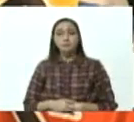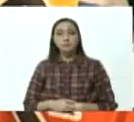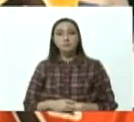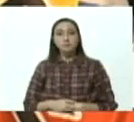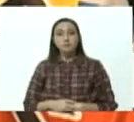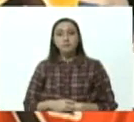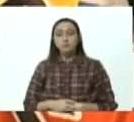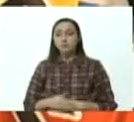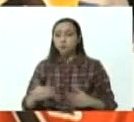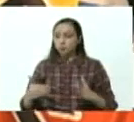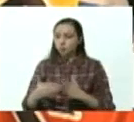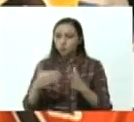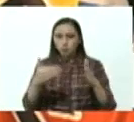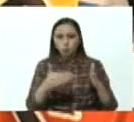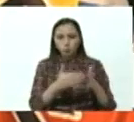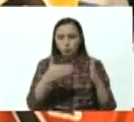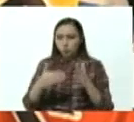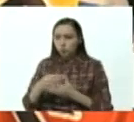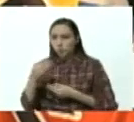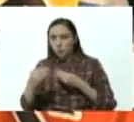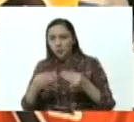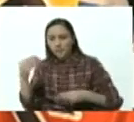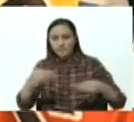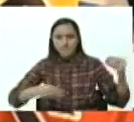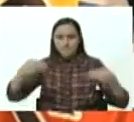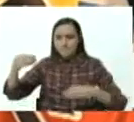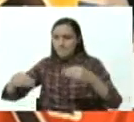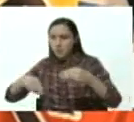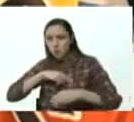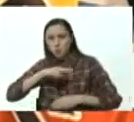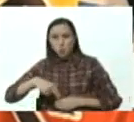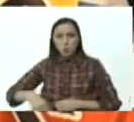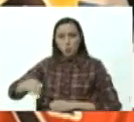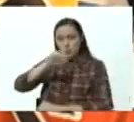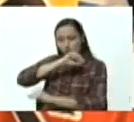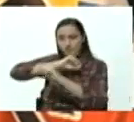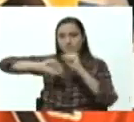adicionales que nos ha tocado enfrentar